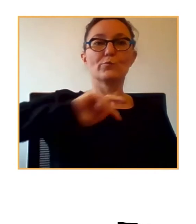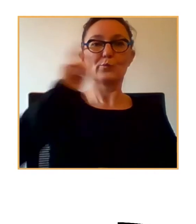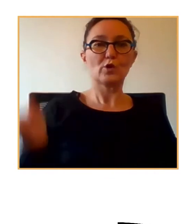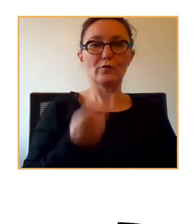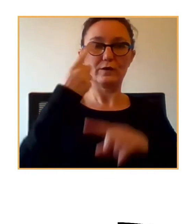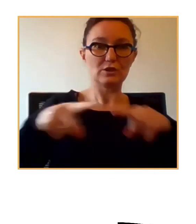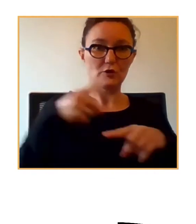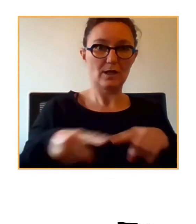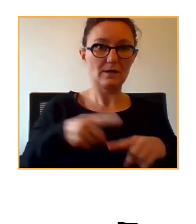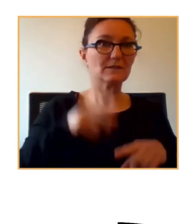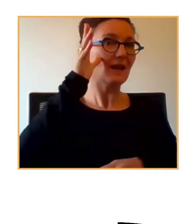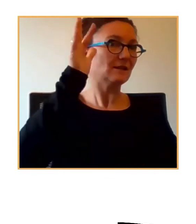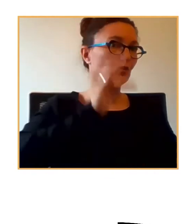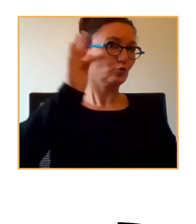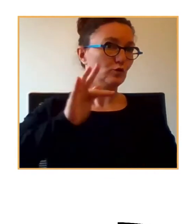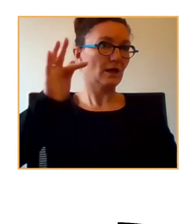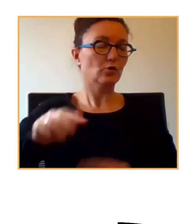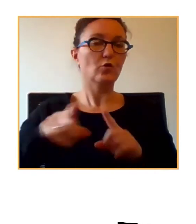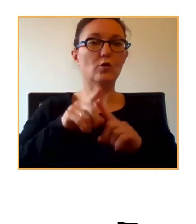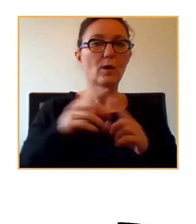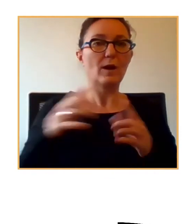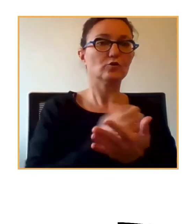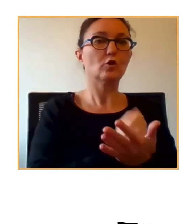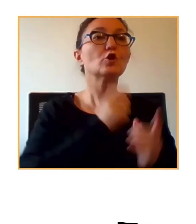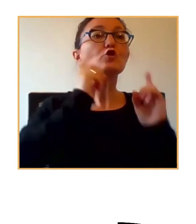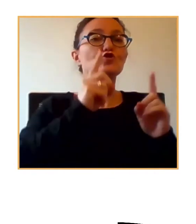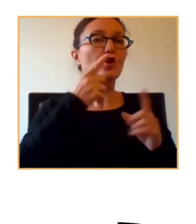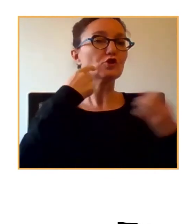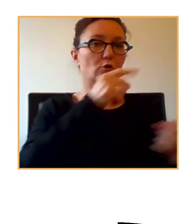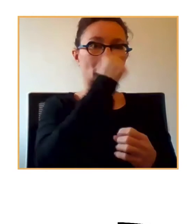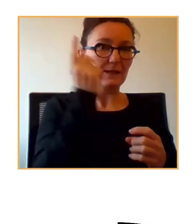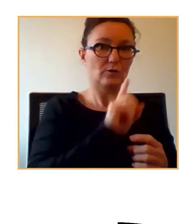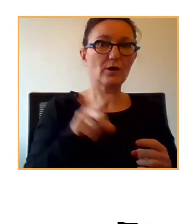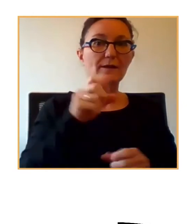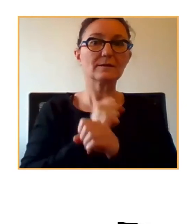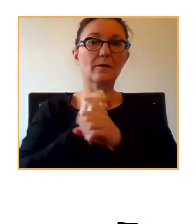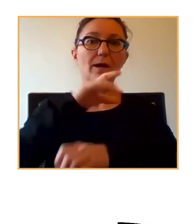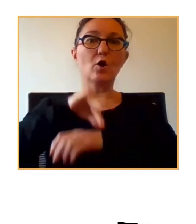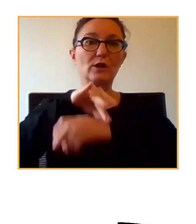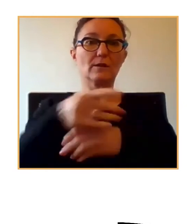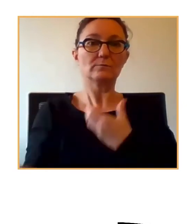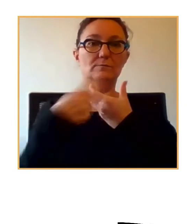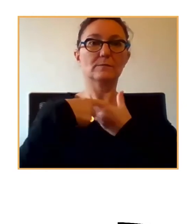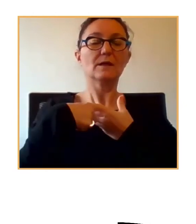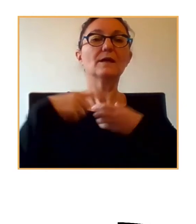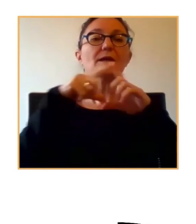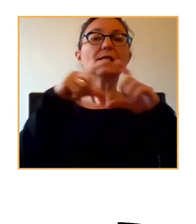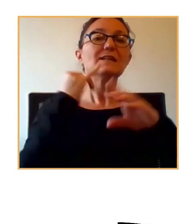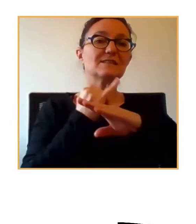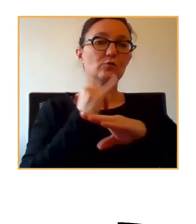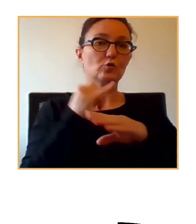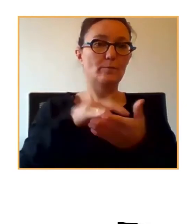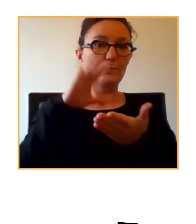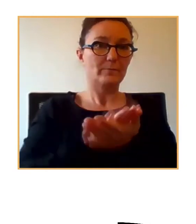de todos, por lo tanto, no solamente gente de salud mental. Ella trabaja como orientadora en un instituto en Málaga, y por si no fuera poco, es la